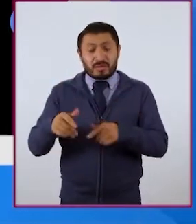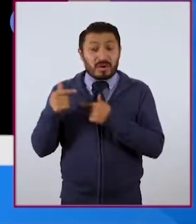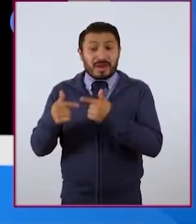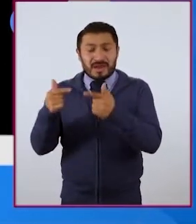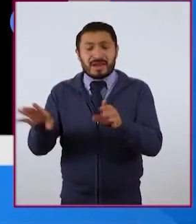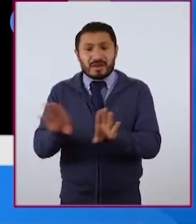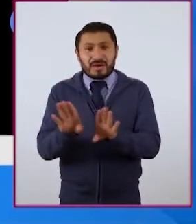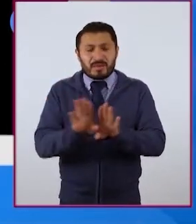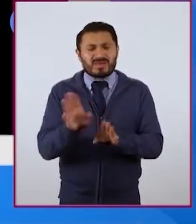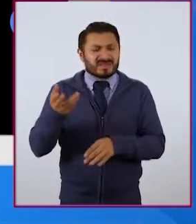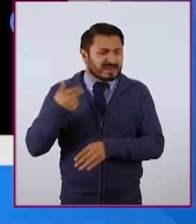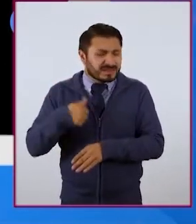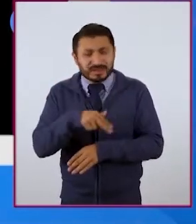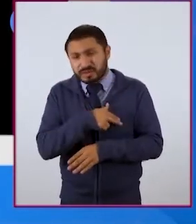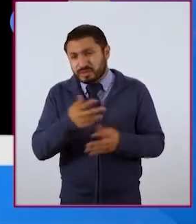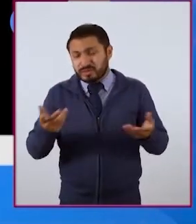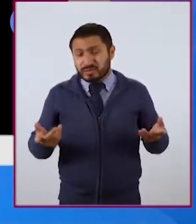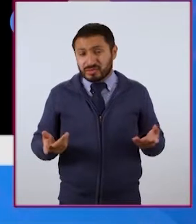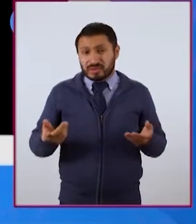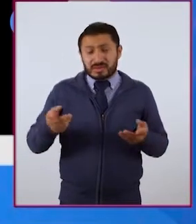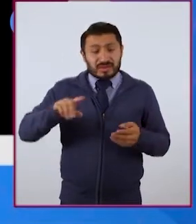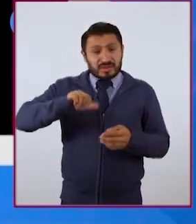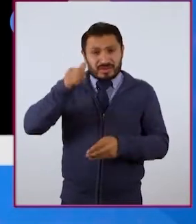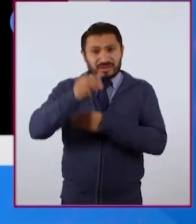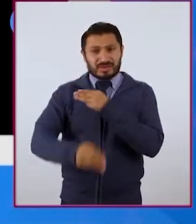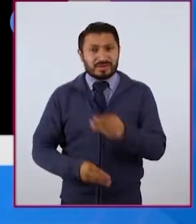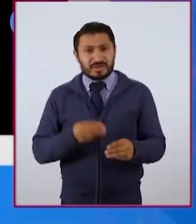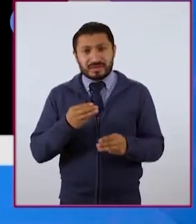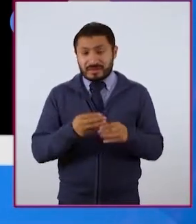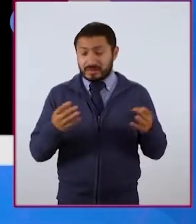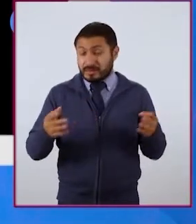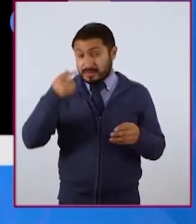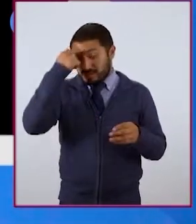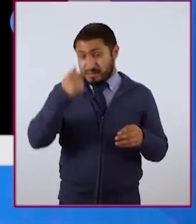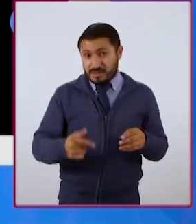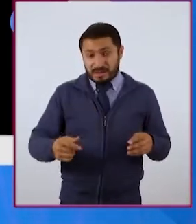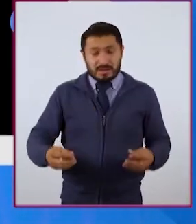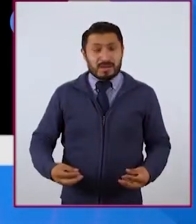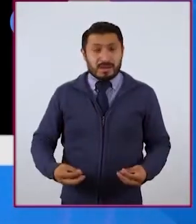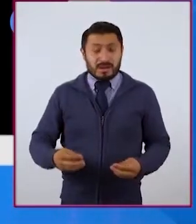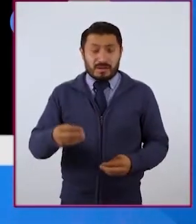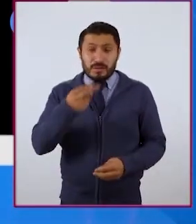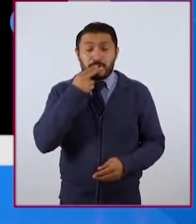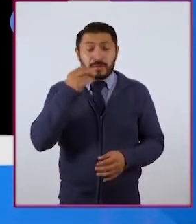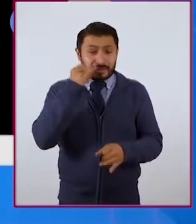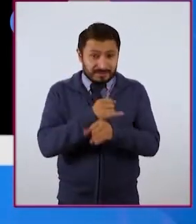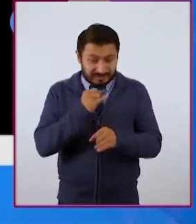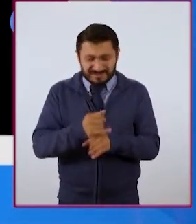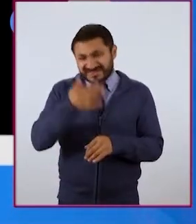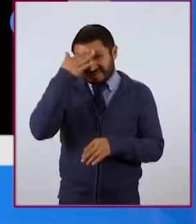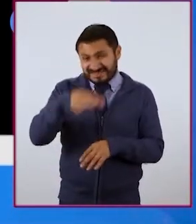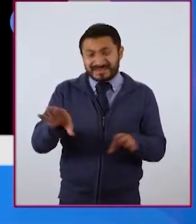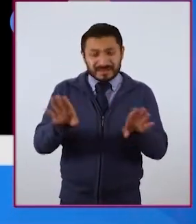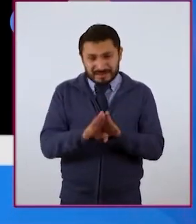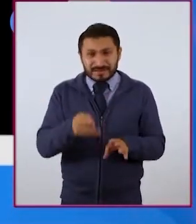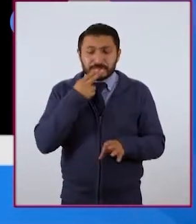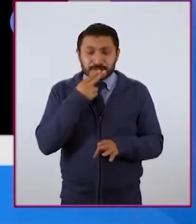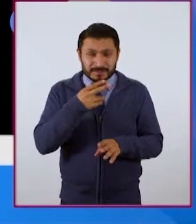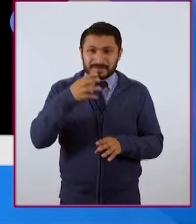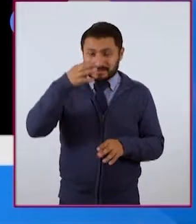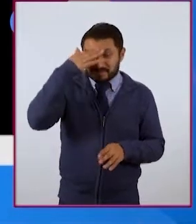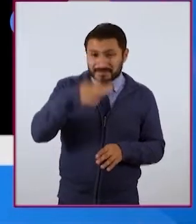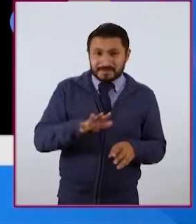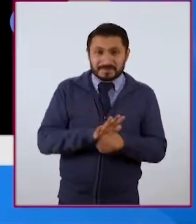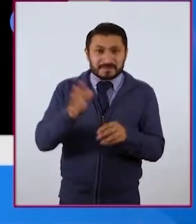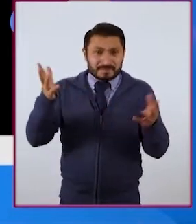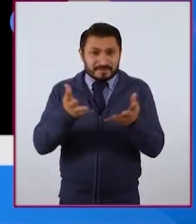viniéramos directamente de otro planeta para poder habitar internet y que ya sabemos cómo funciona, ya sabemos qué